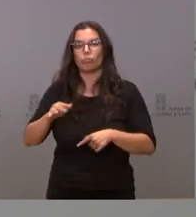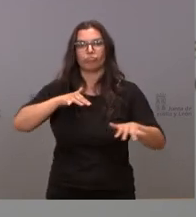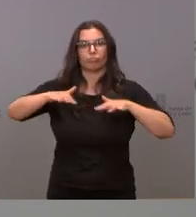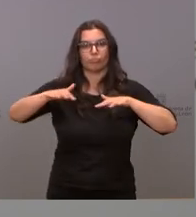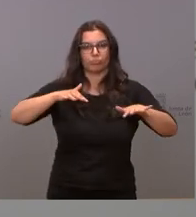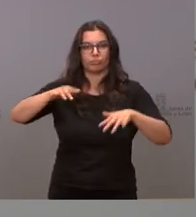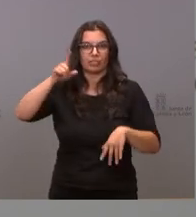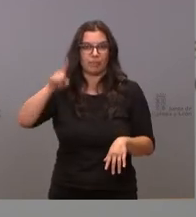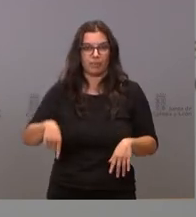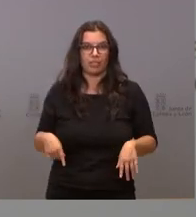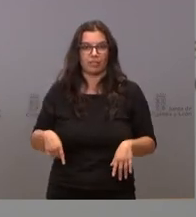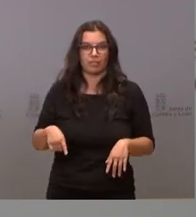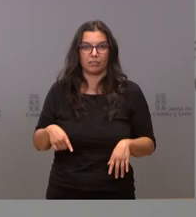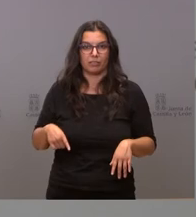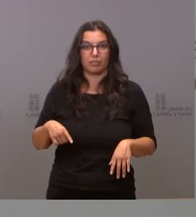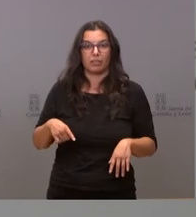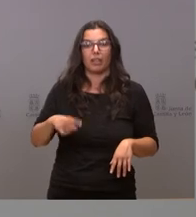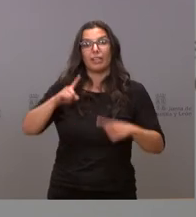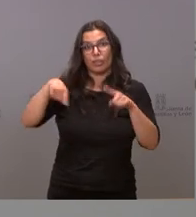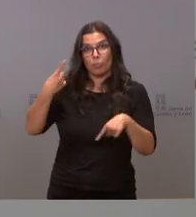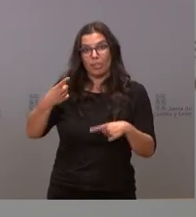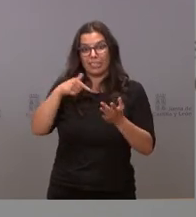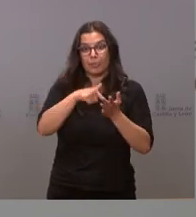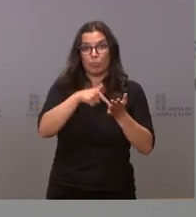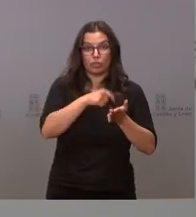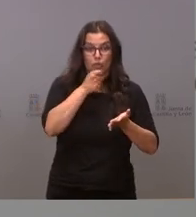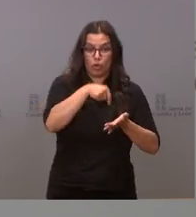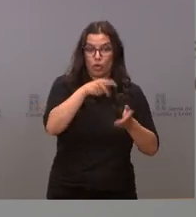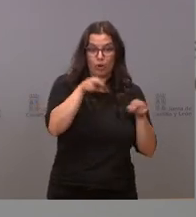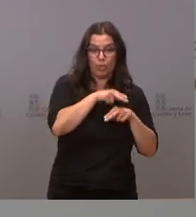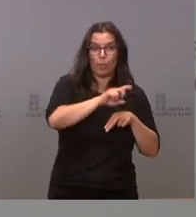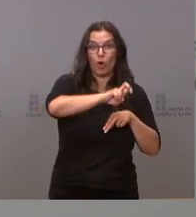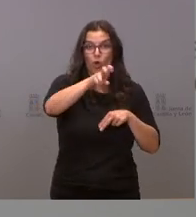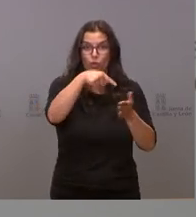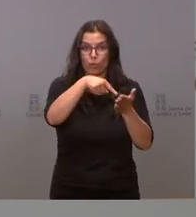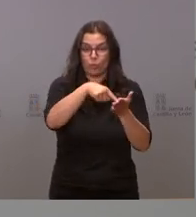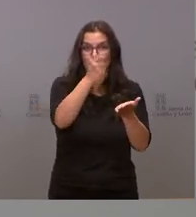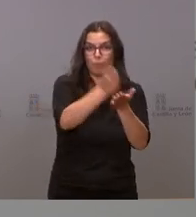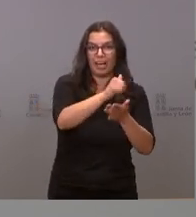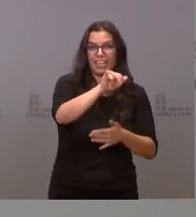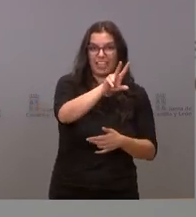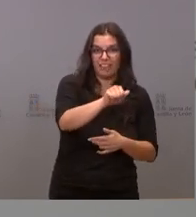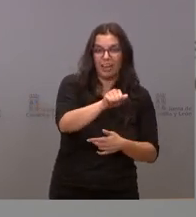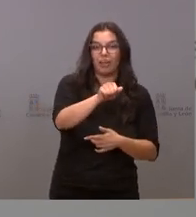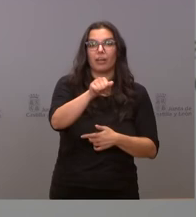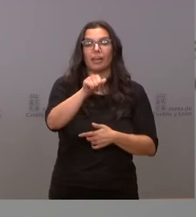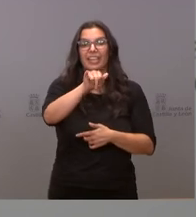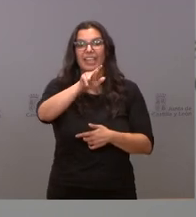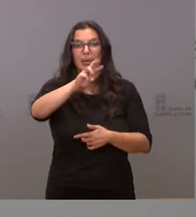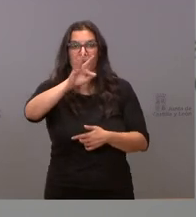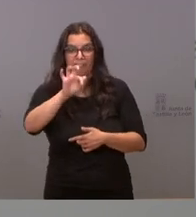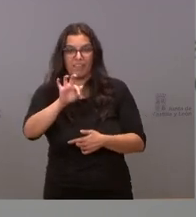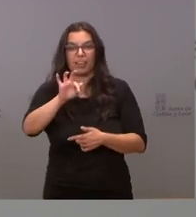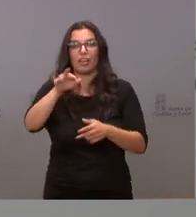y por tanto una recaudación en el IVA en el impuesto de la renta en el impuesto de sociedades que va a permitir mayores